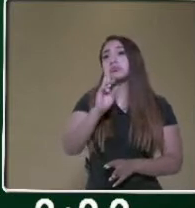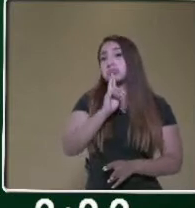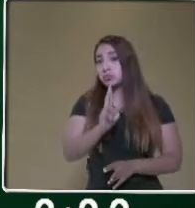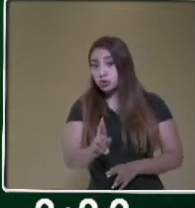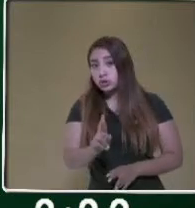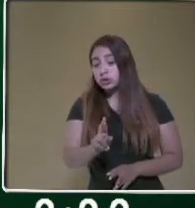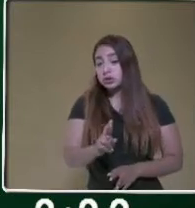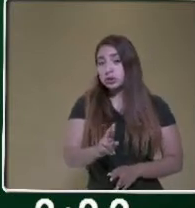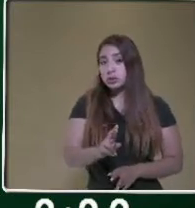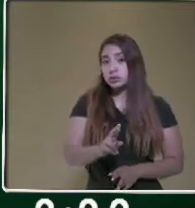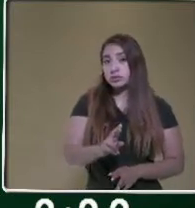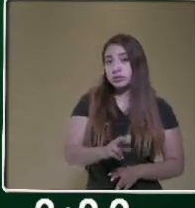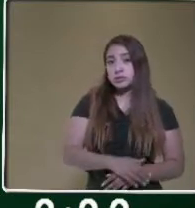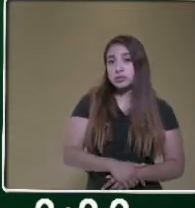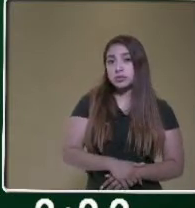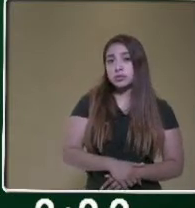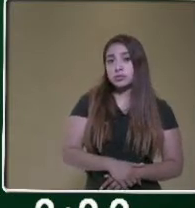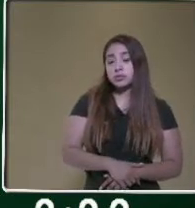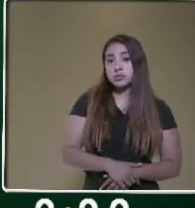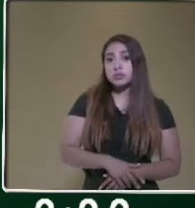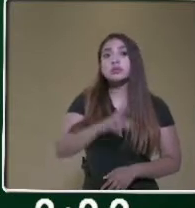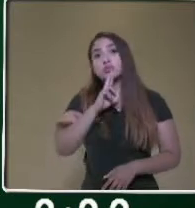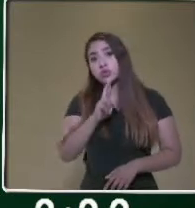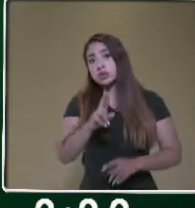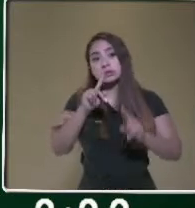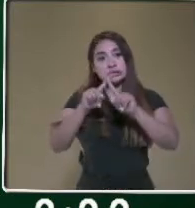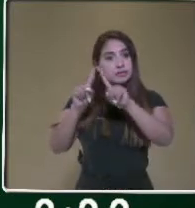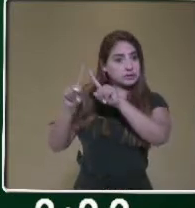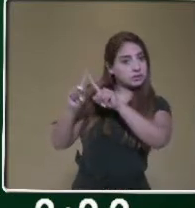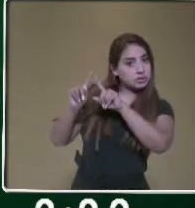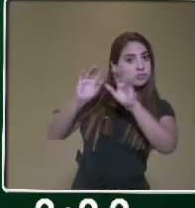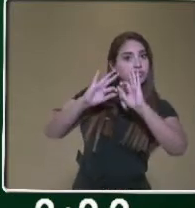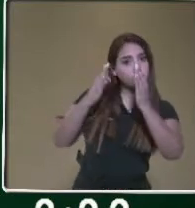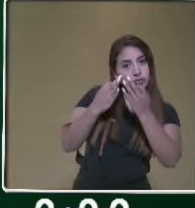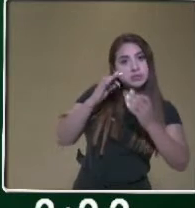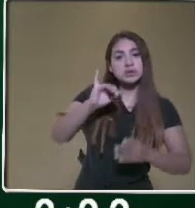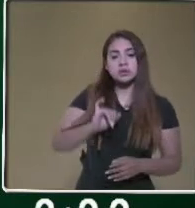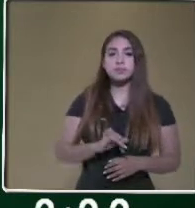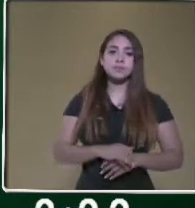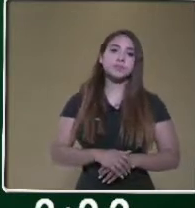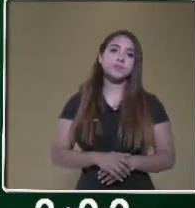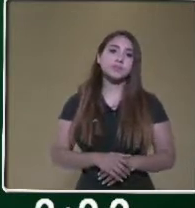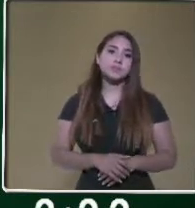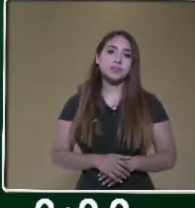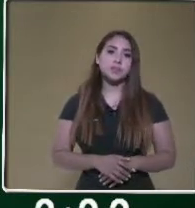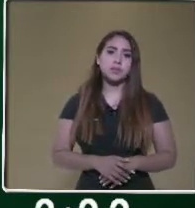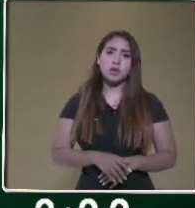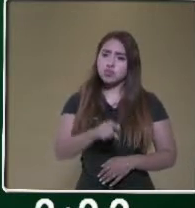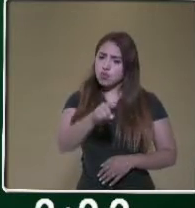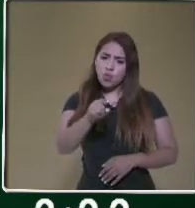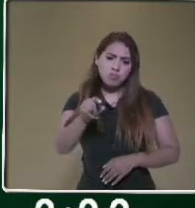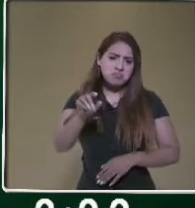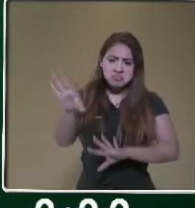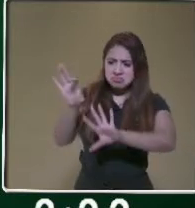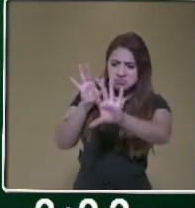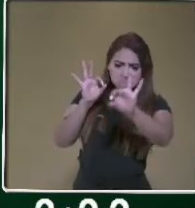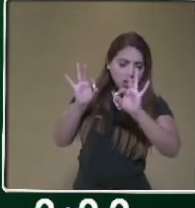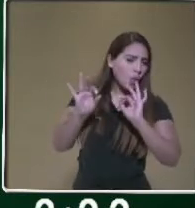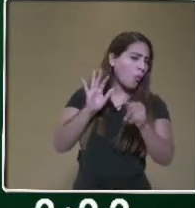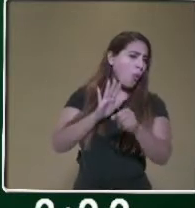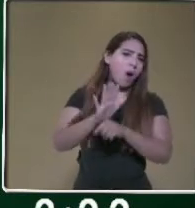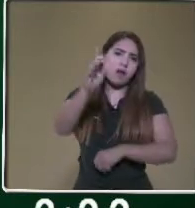problemas se pueden resolver de diferente manera. Y aquí lo importante es que escojas la que a ti se te facilite más.